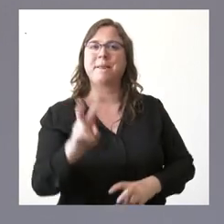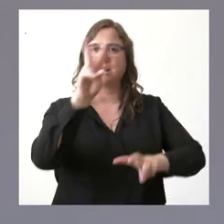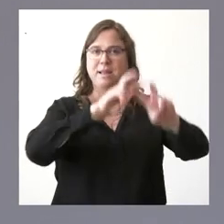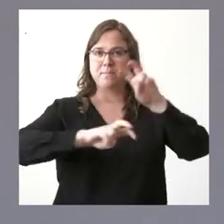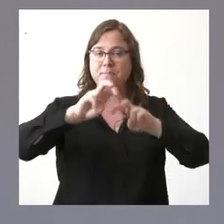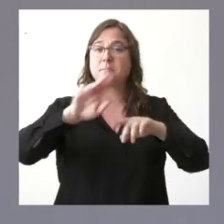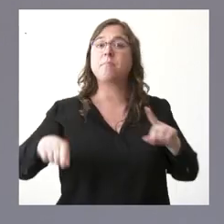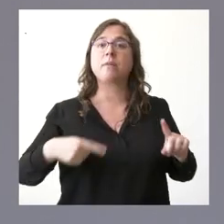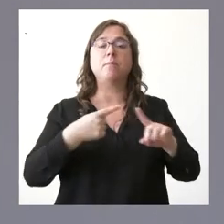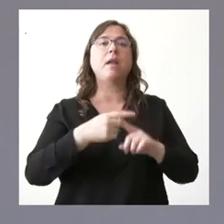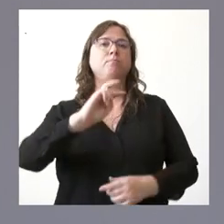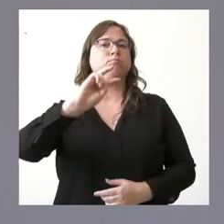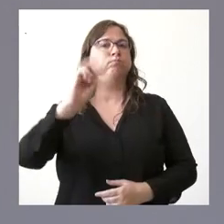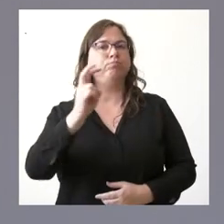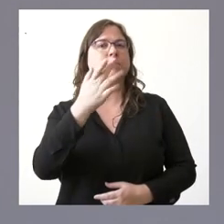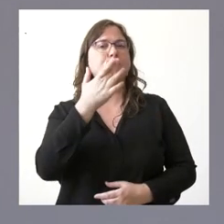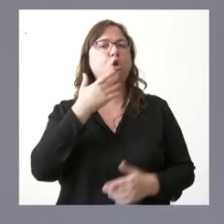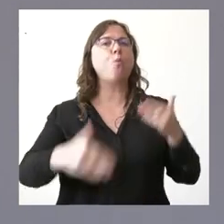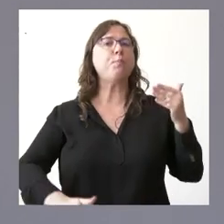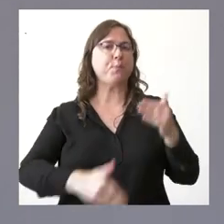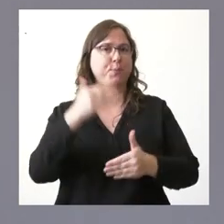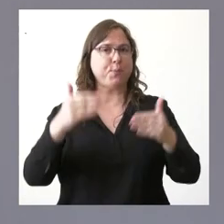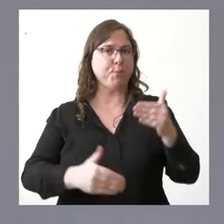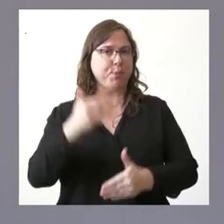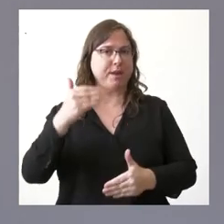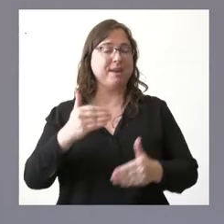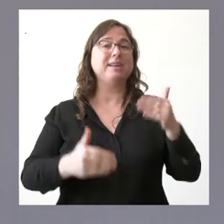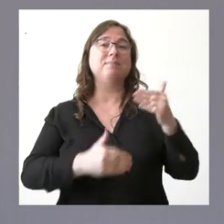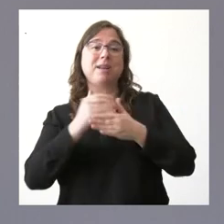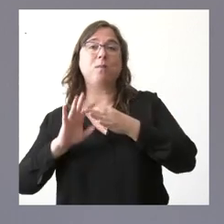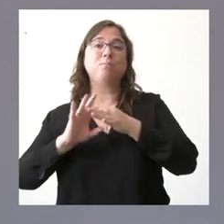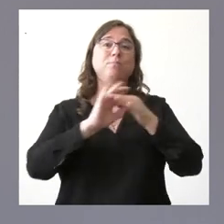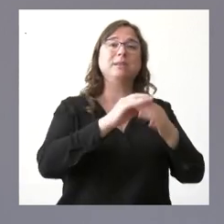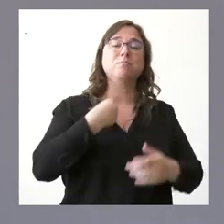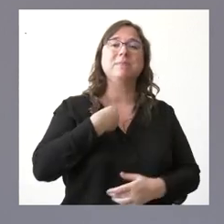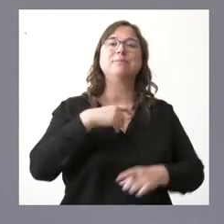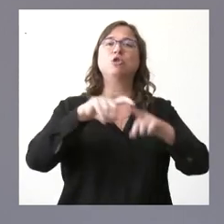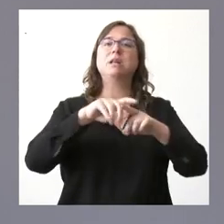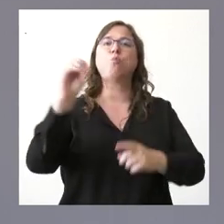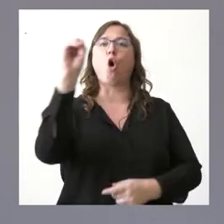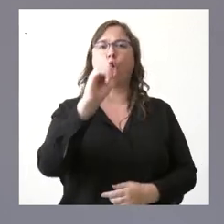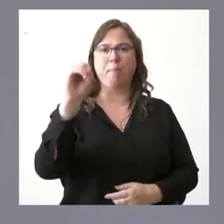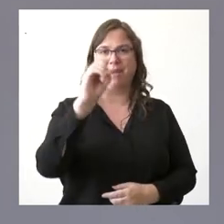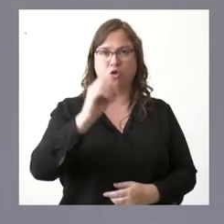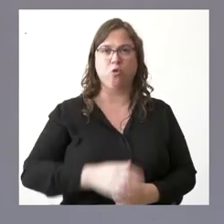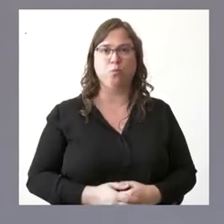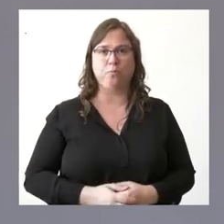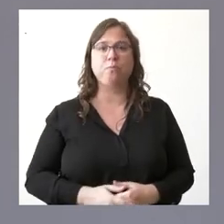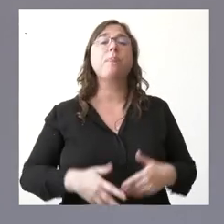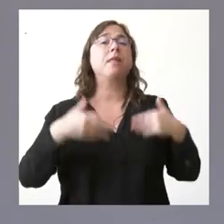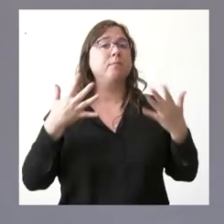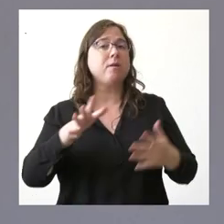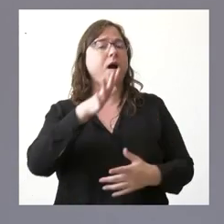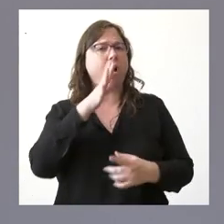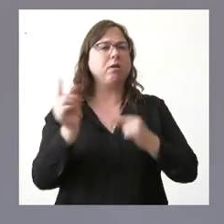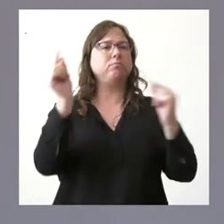a las variantes más modernas que son las vinculadas a Omicron. Esto es lo que en este momento a nivel científico se está